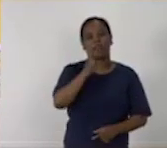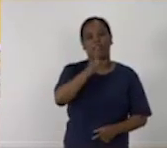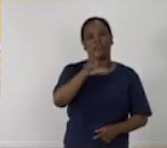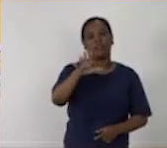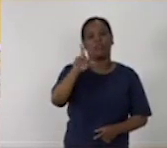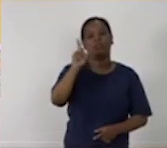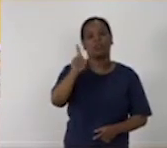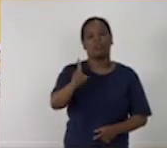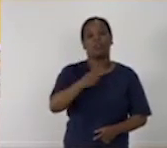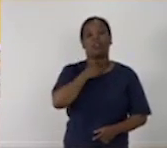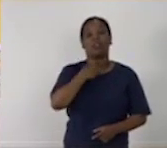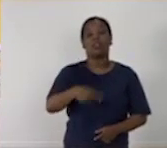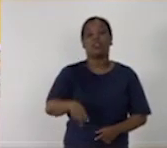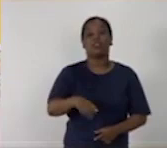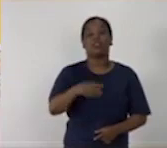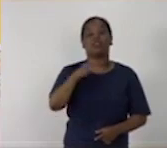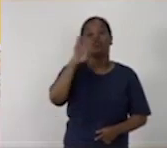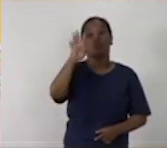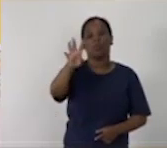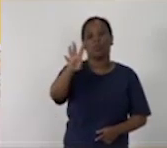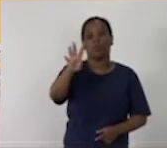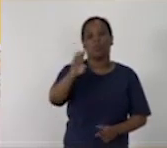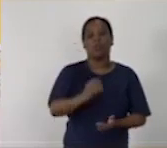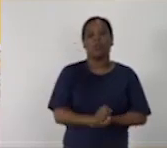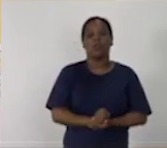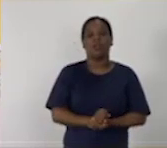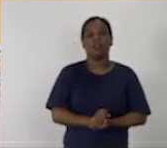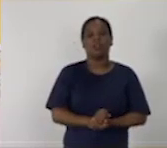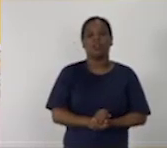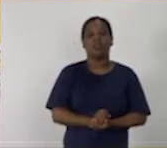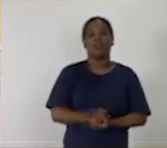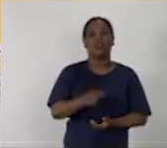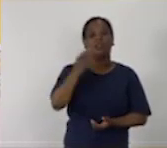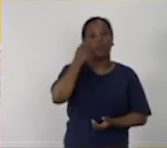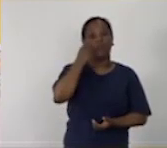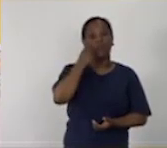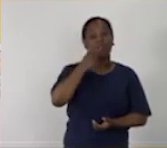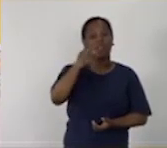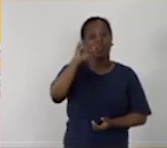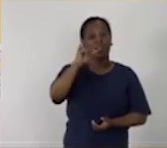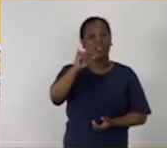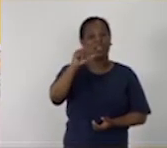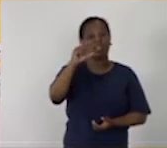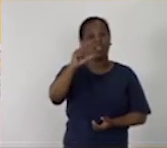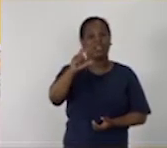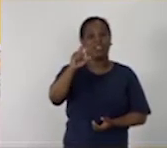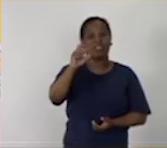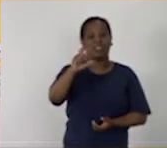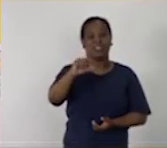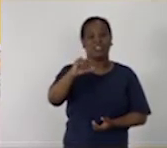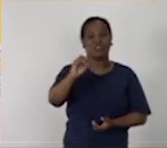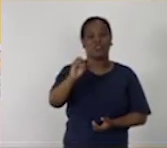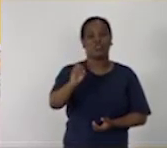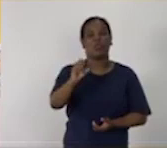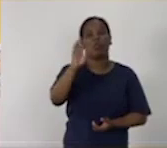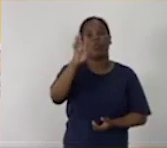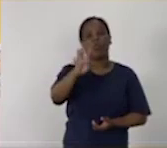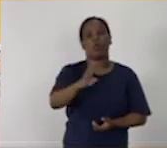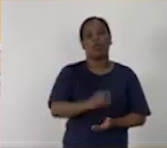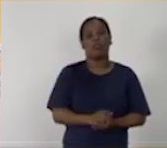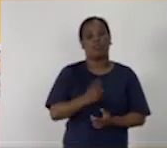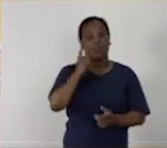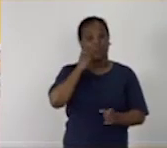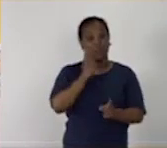151 y es el ejercicio número 4. Específicamente, vamos a ver el inciso 4.